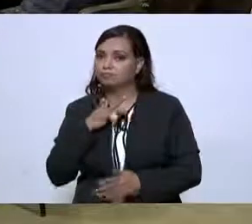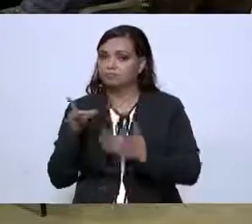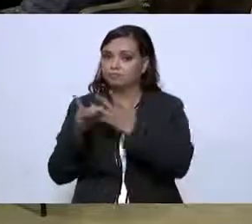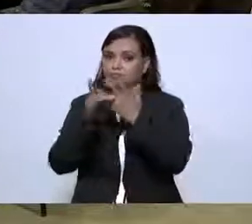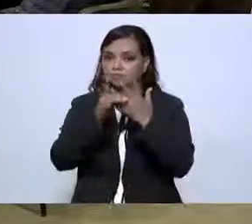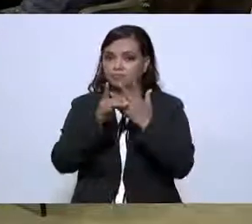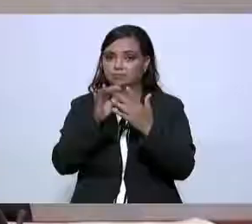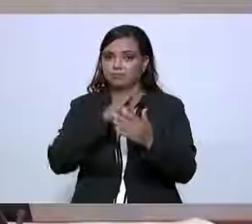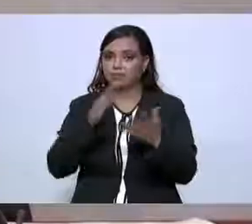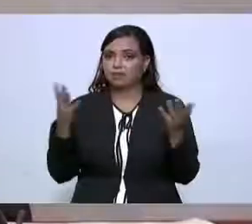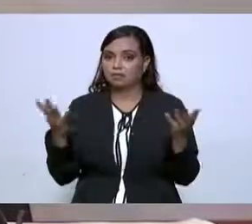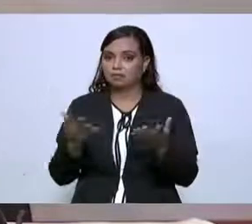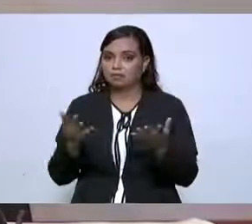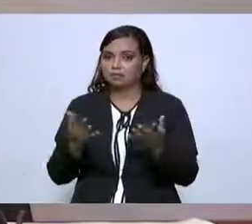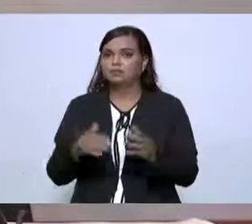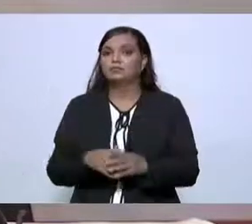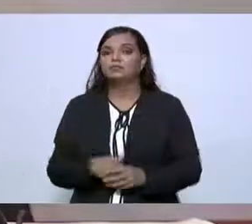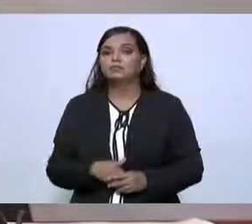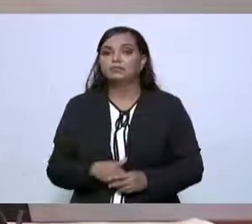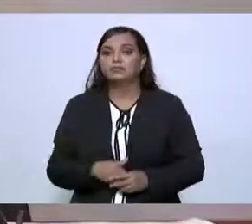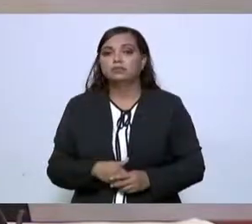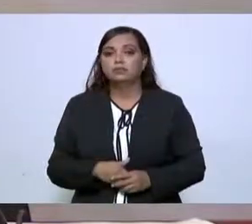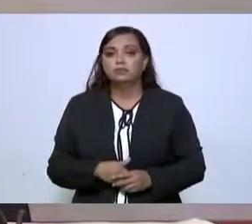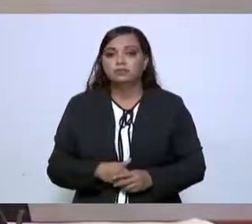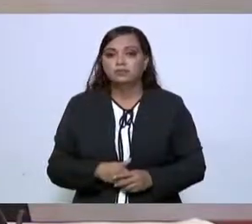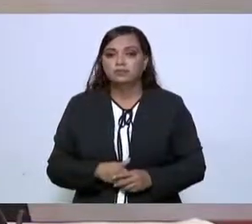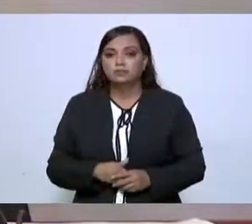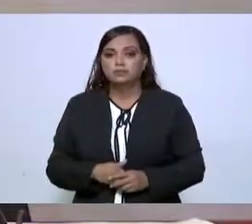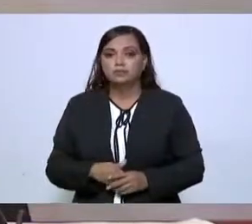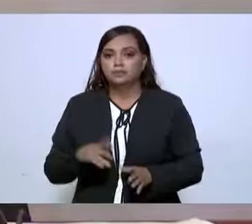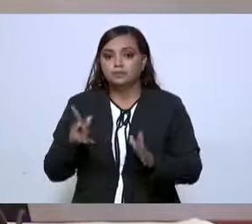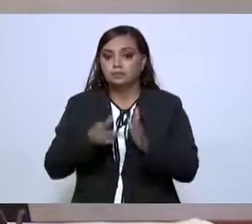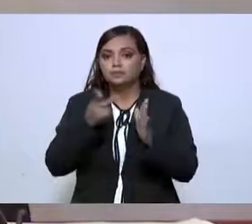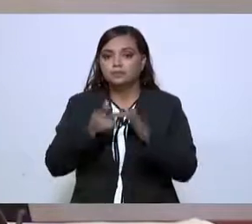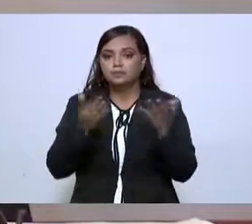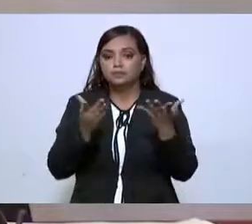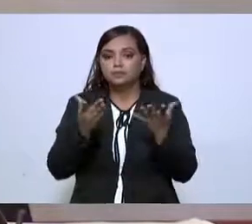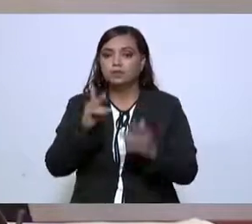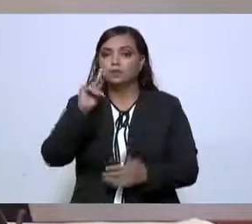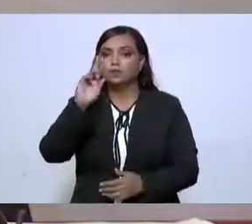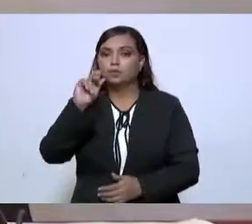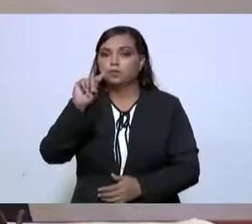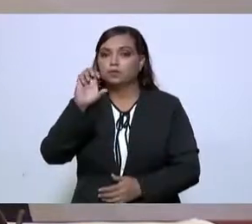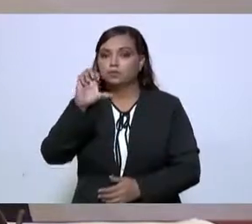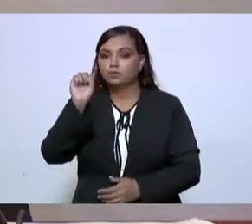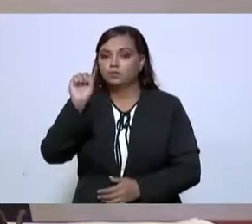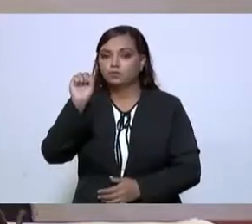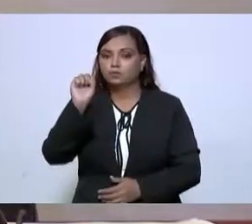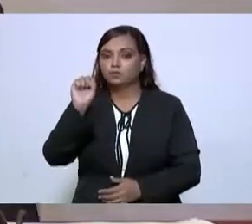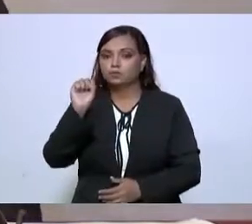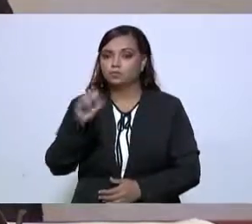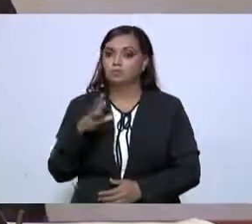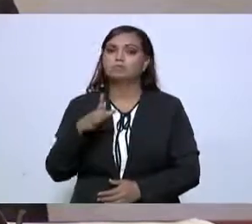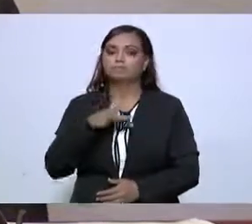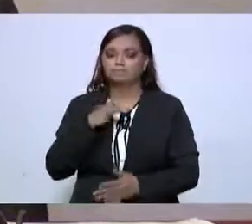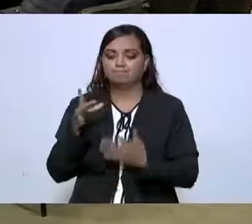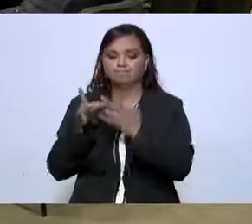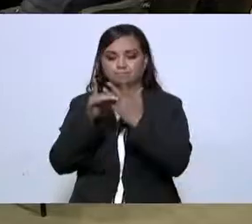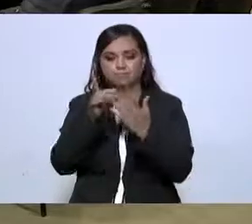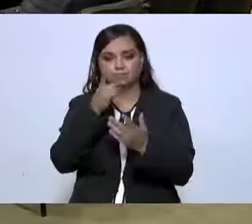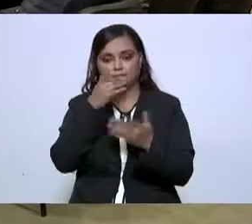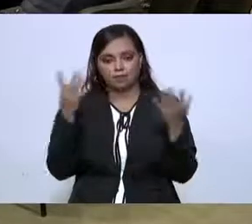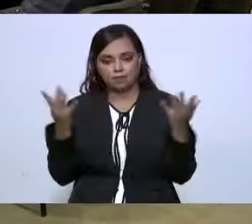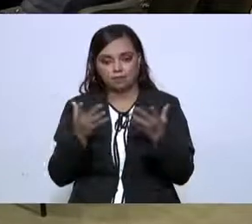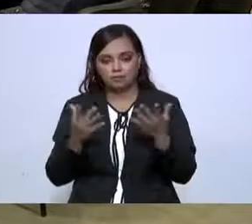a que se rehabiliten los puertos, nos comprometemos a eso,